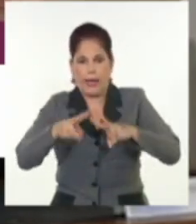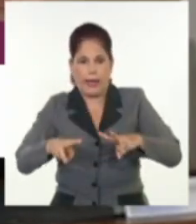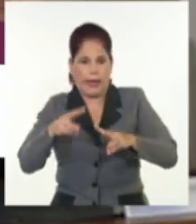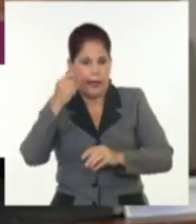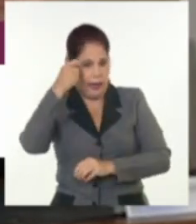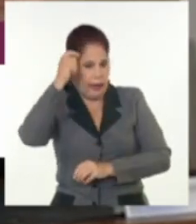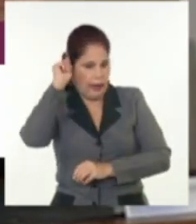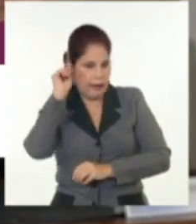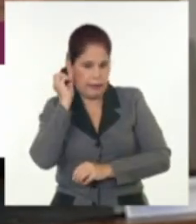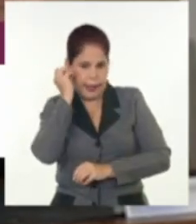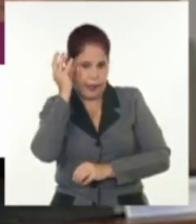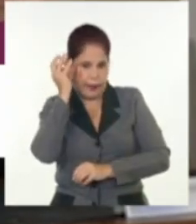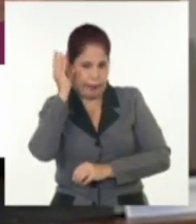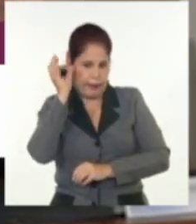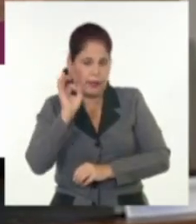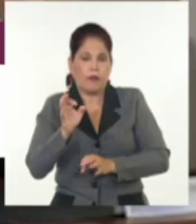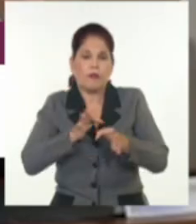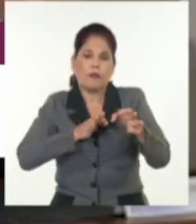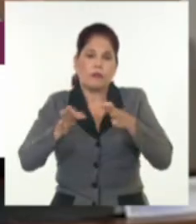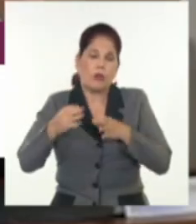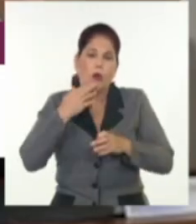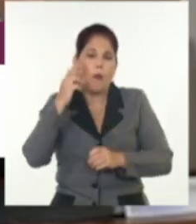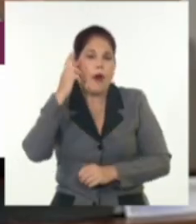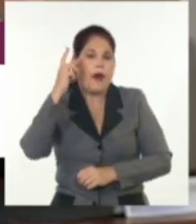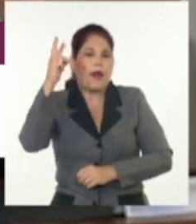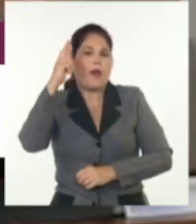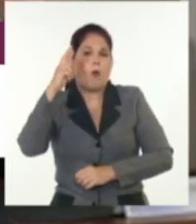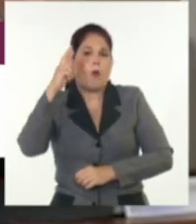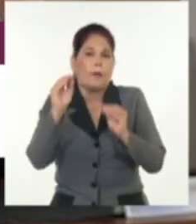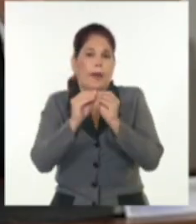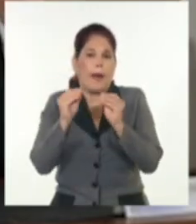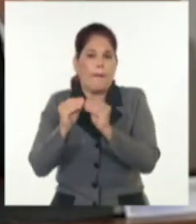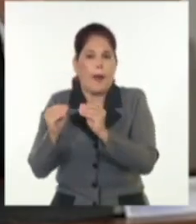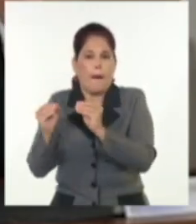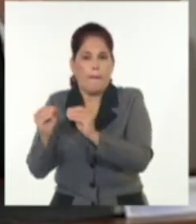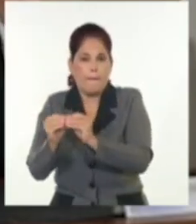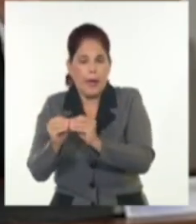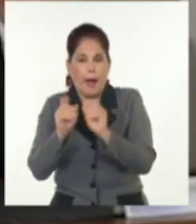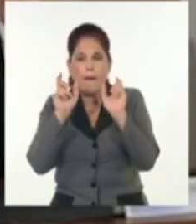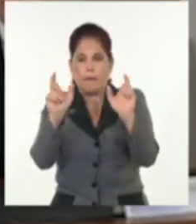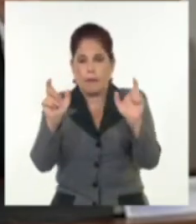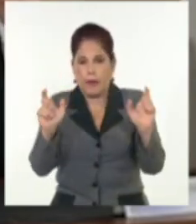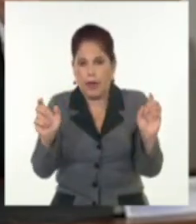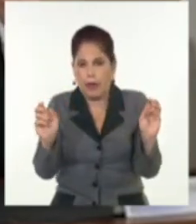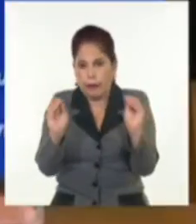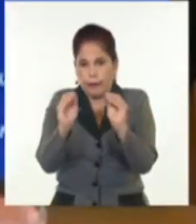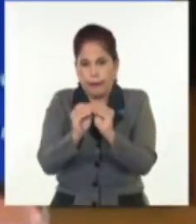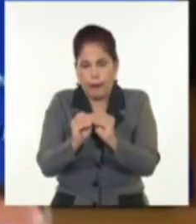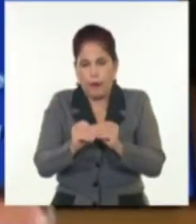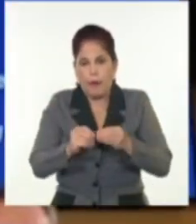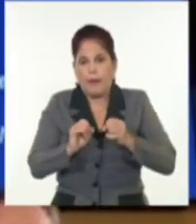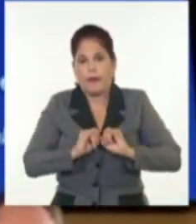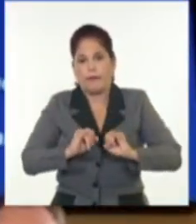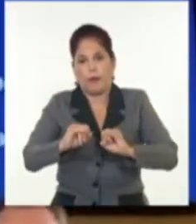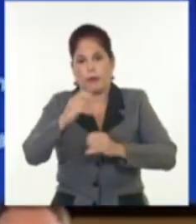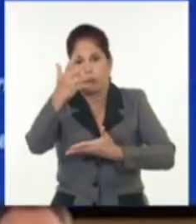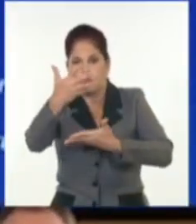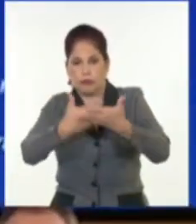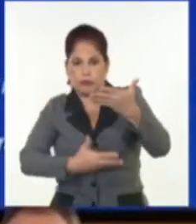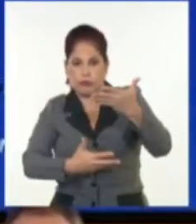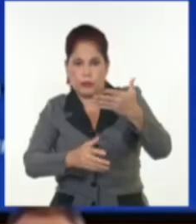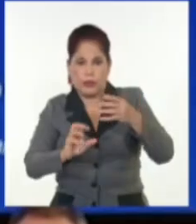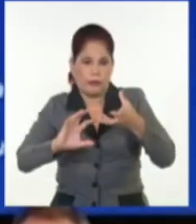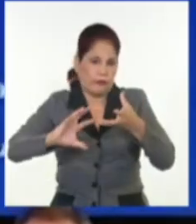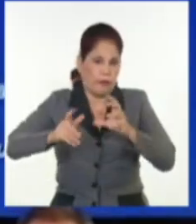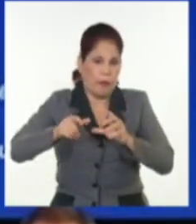artificiales que funcionan como recuerdos asociativos y encuentran patrones en grandes lotes de datos. De este modo,